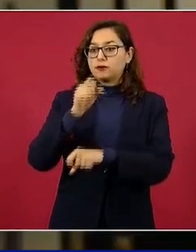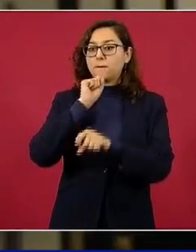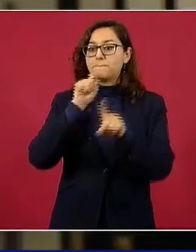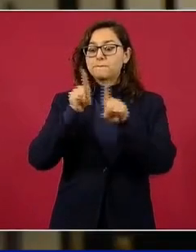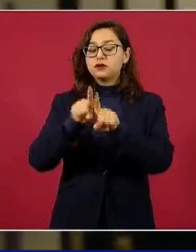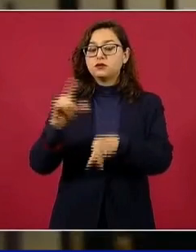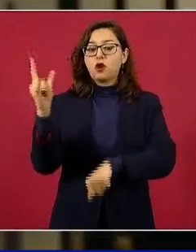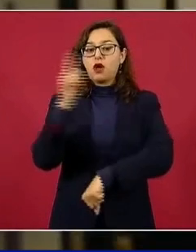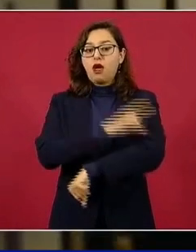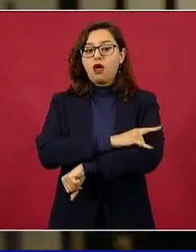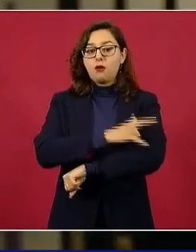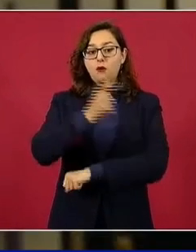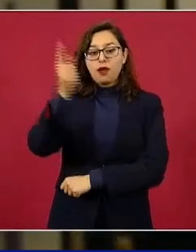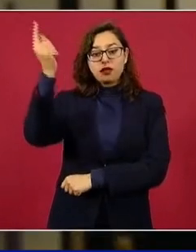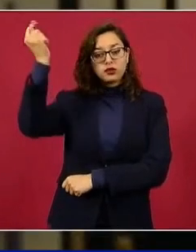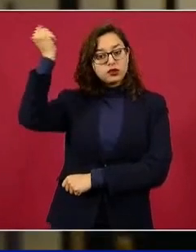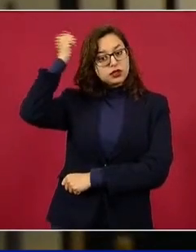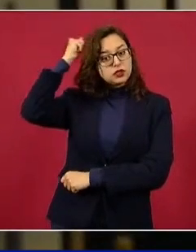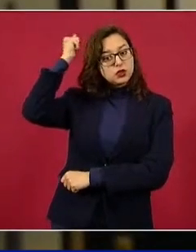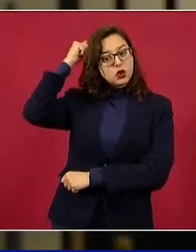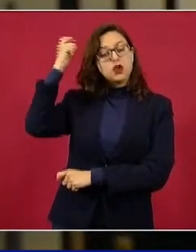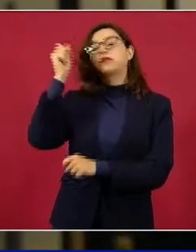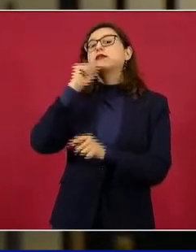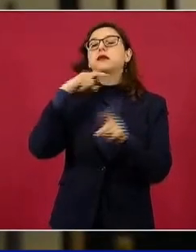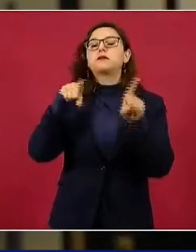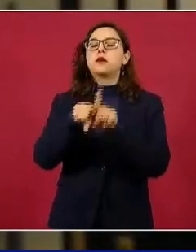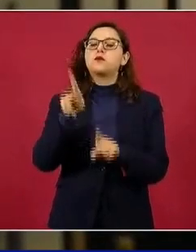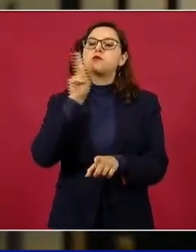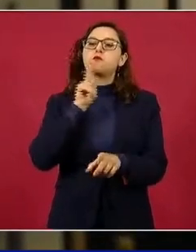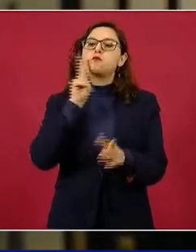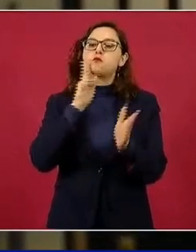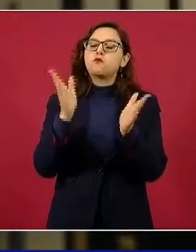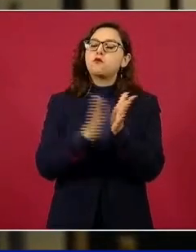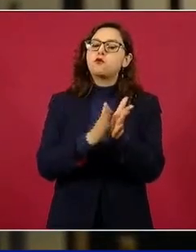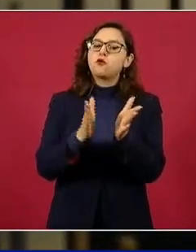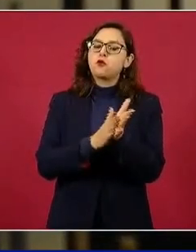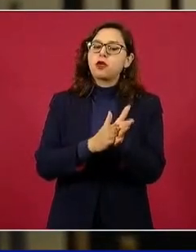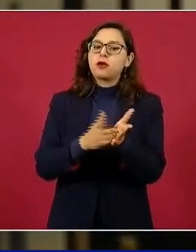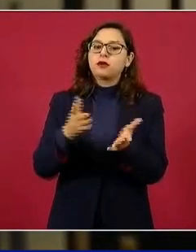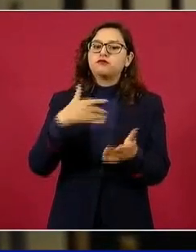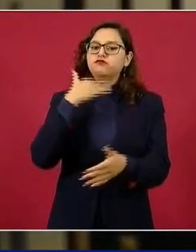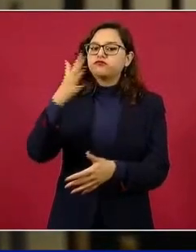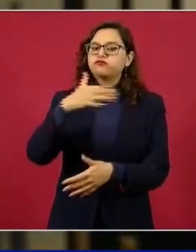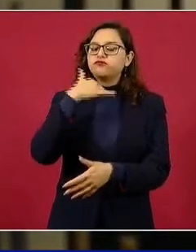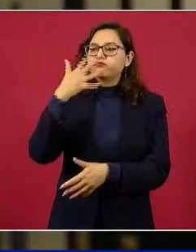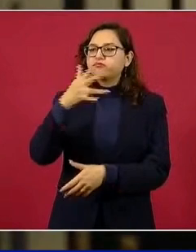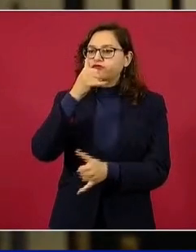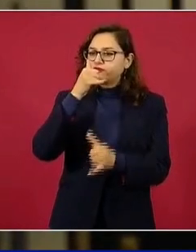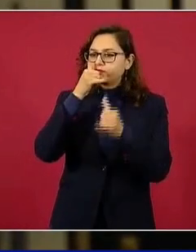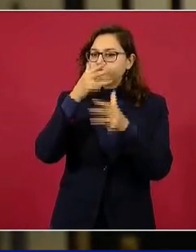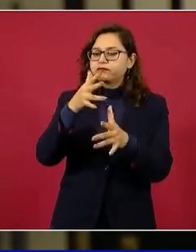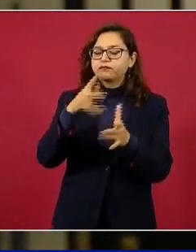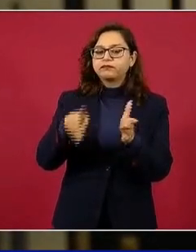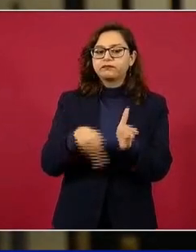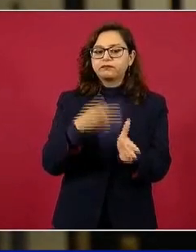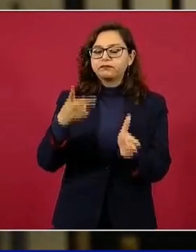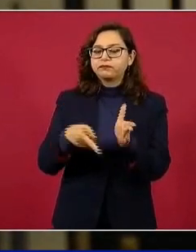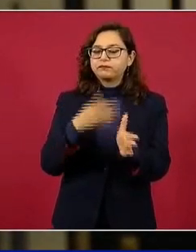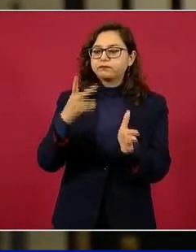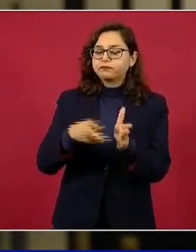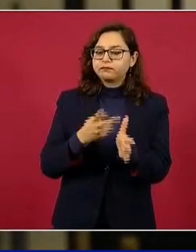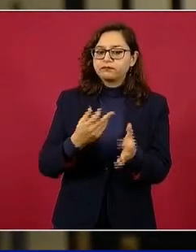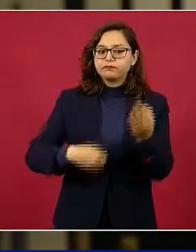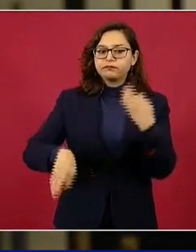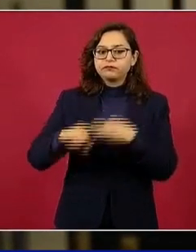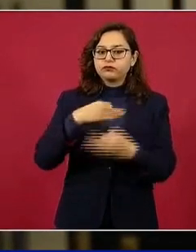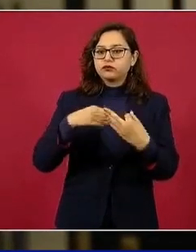Texcoco, que le entregamos la otra vez documentación, aquí le entrego el documento que la funcionaria de la Policía Federal denunció para que, si usted